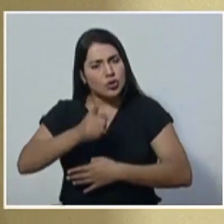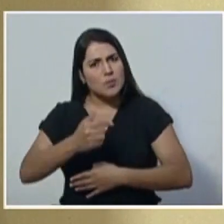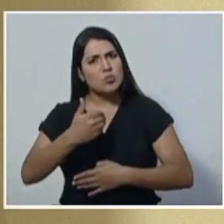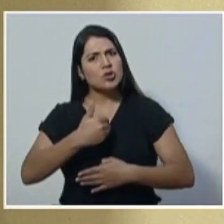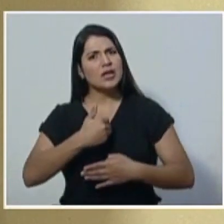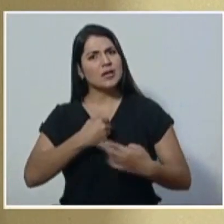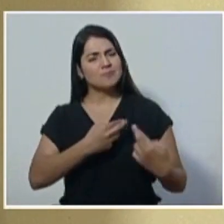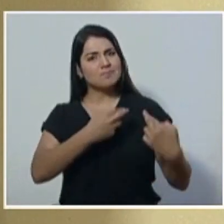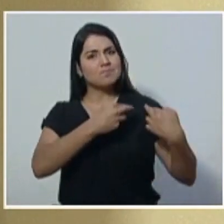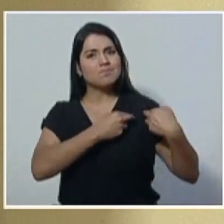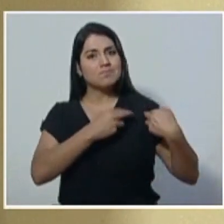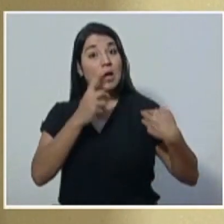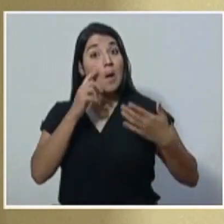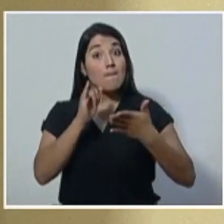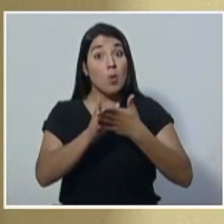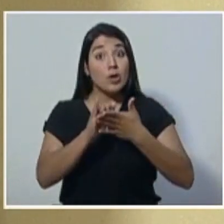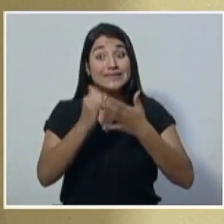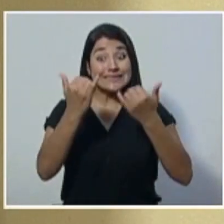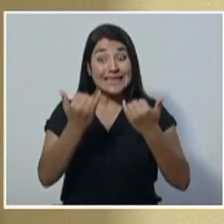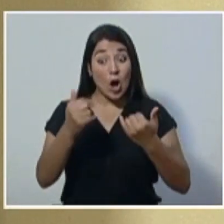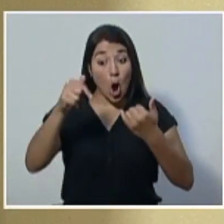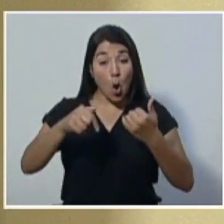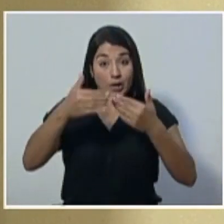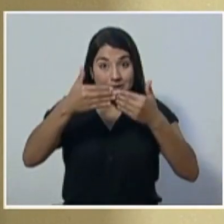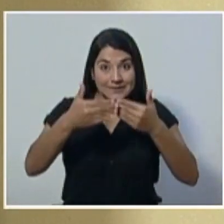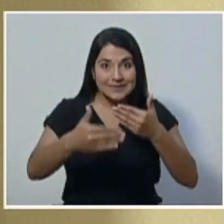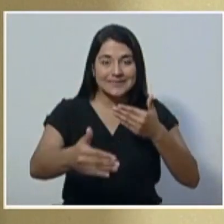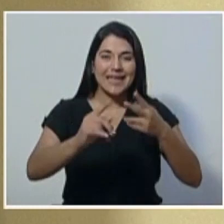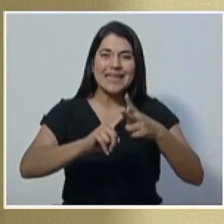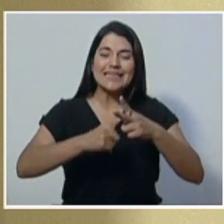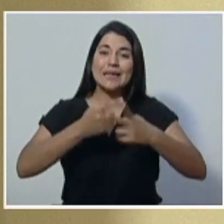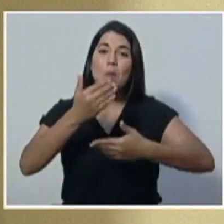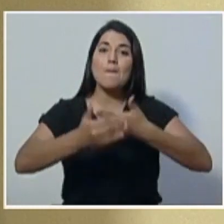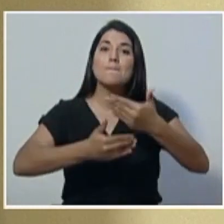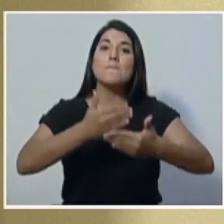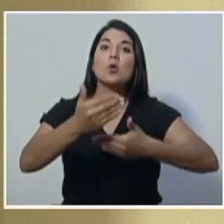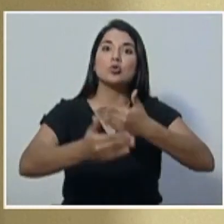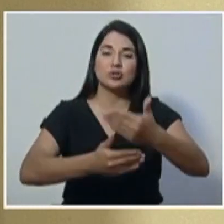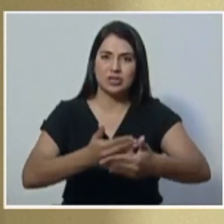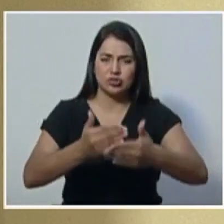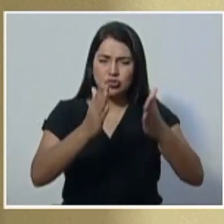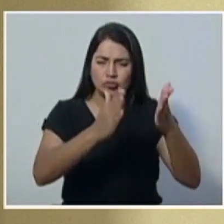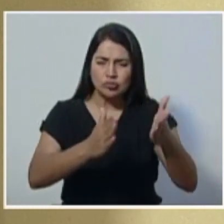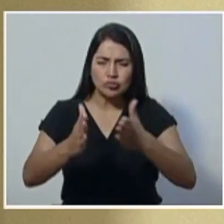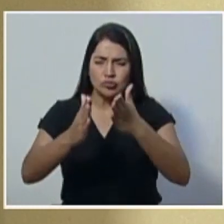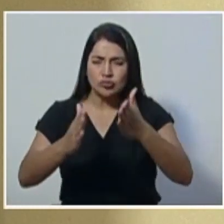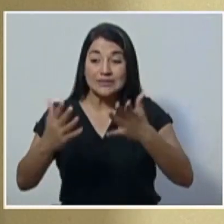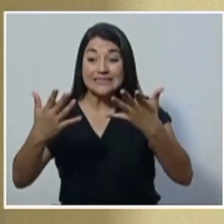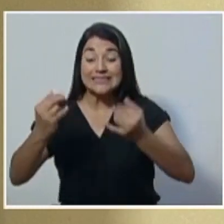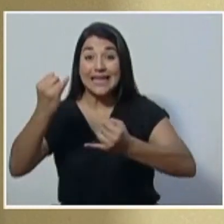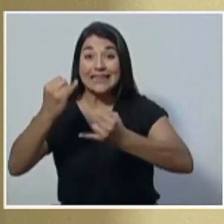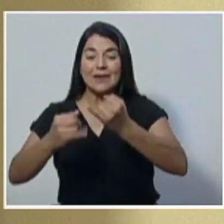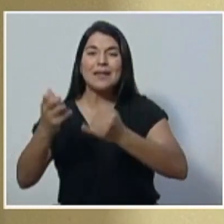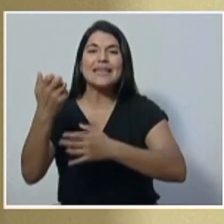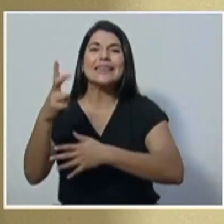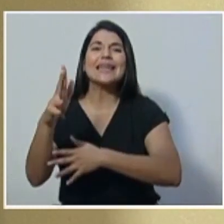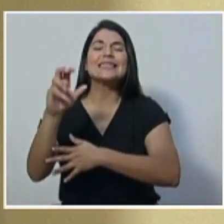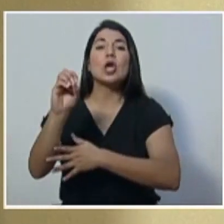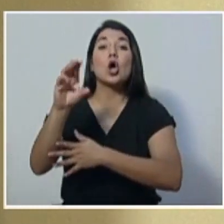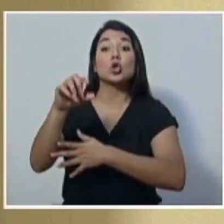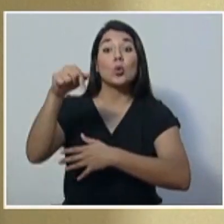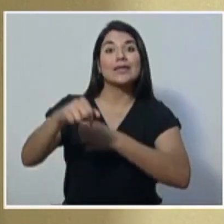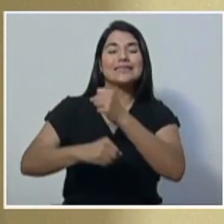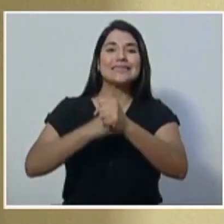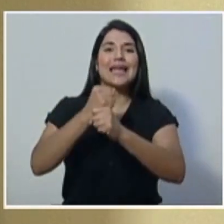eso a partir de hoy iniciamos un proceso de preparación que culminará el 13 de octubre de